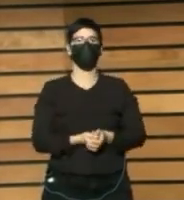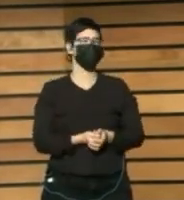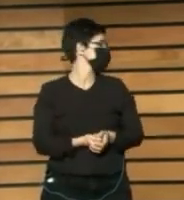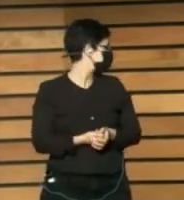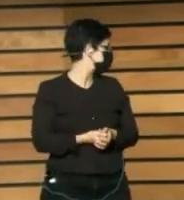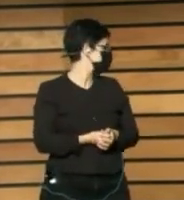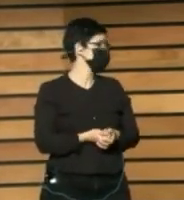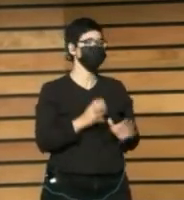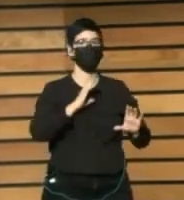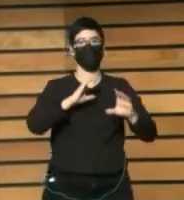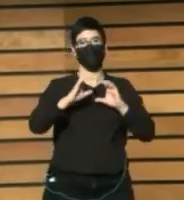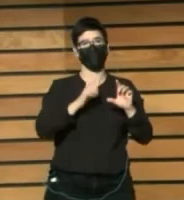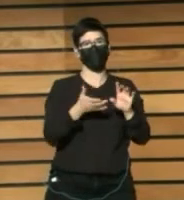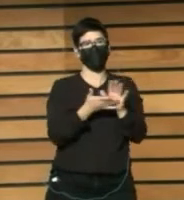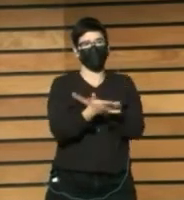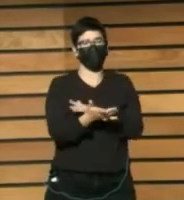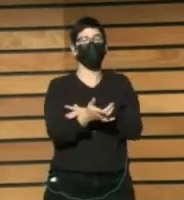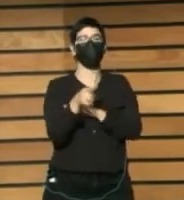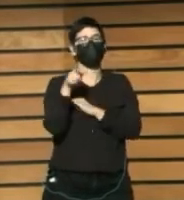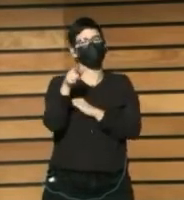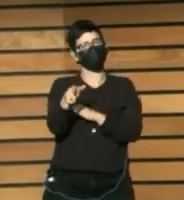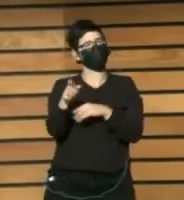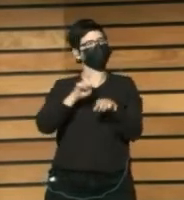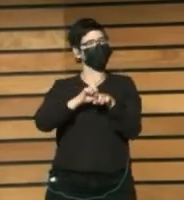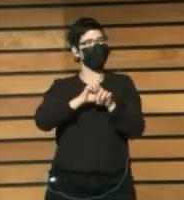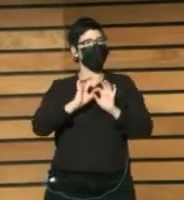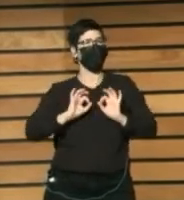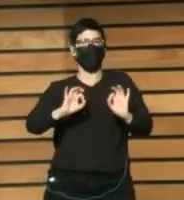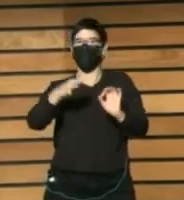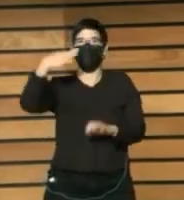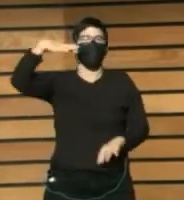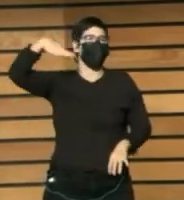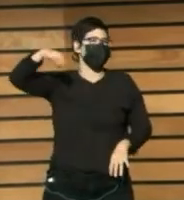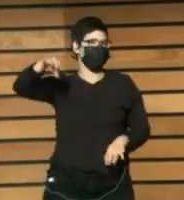Una cualidad Que es única De la biblioteca